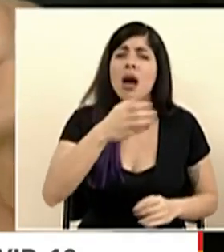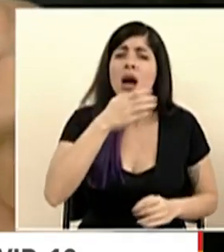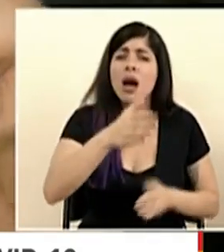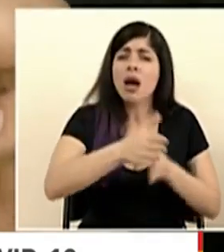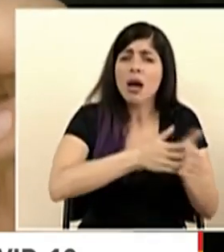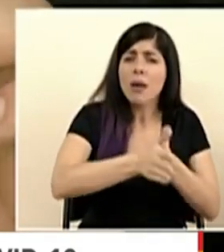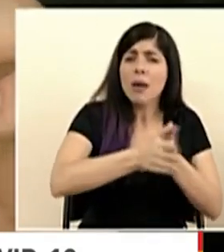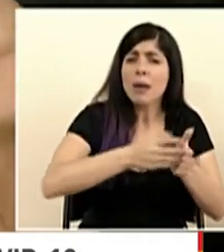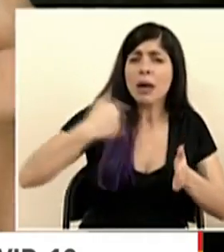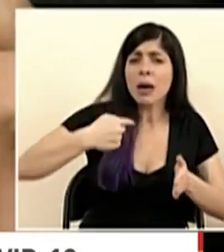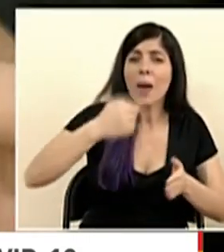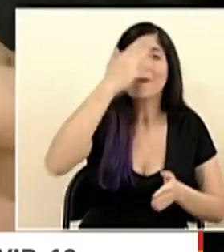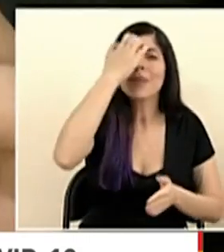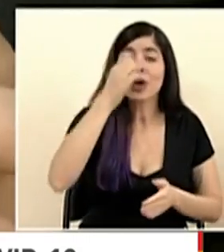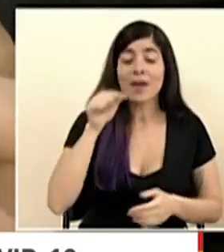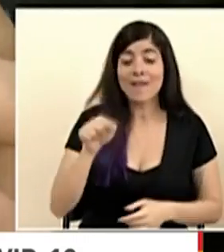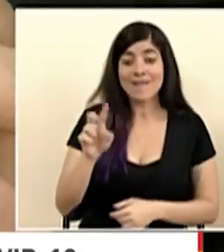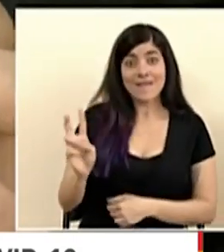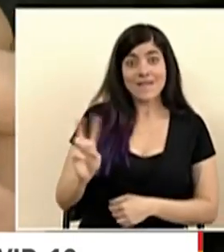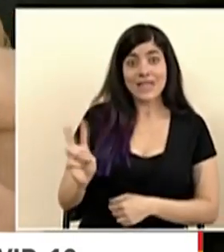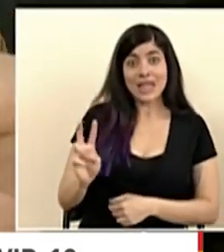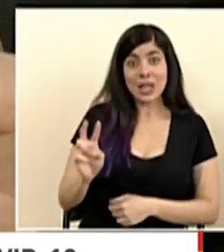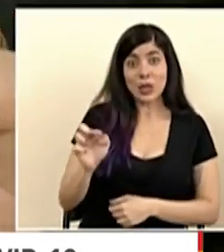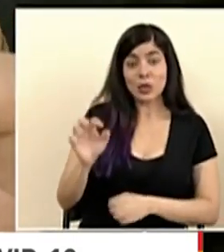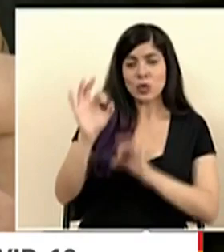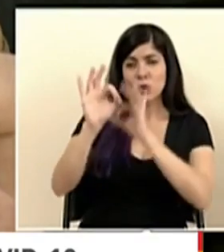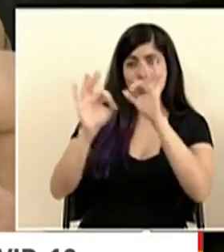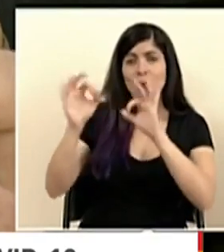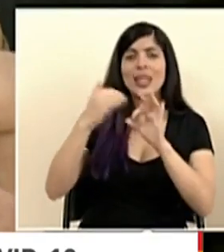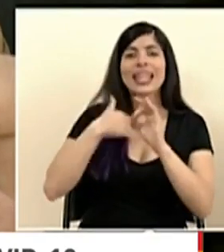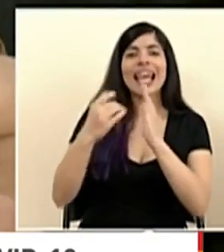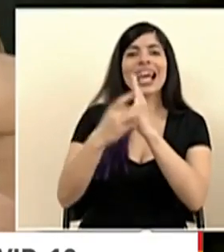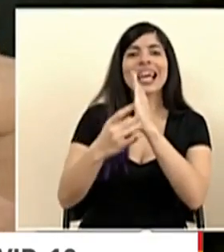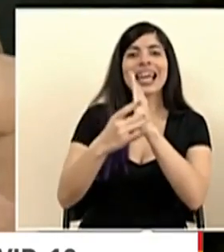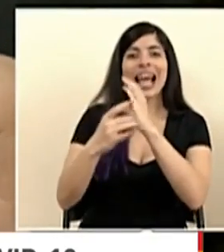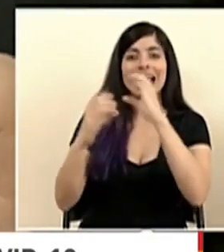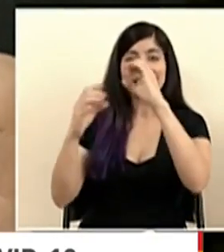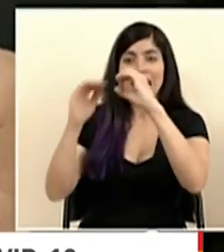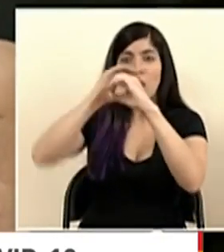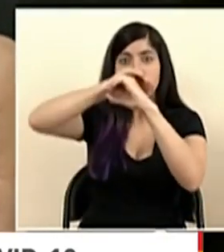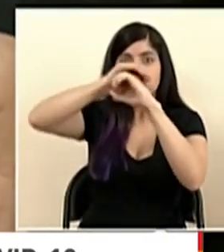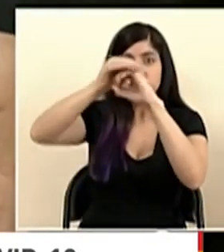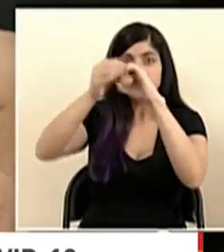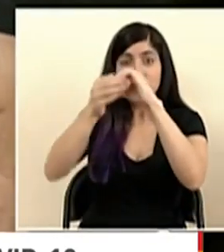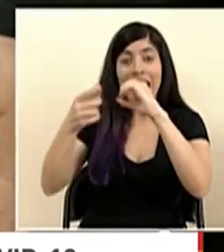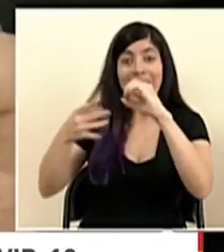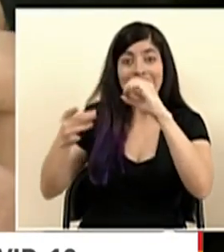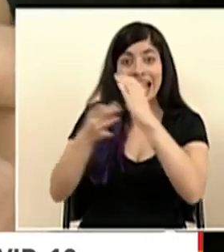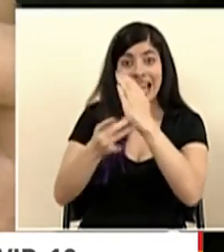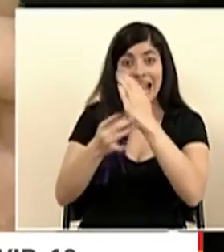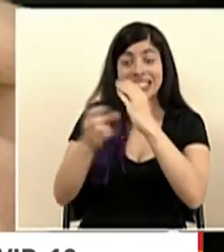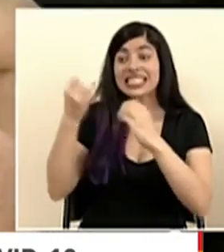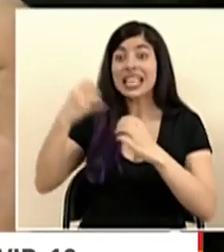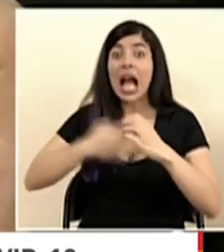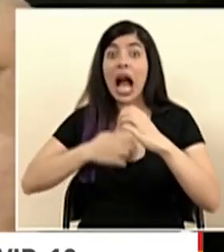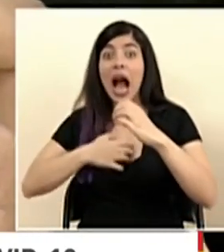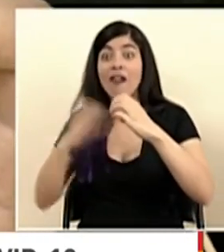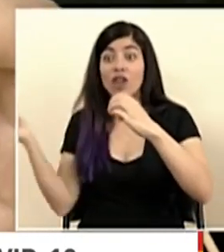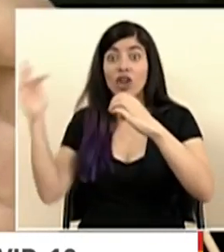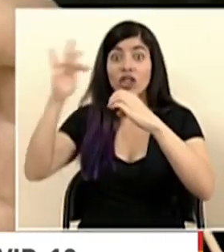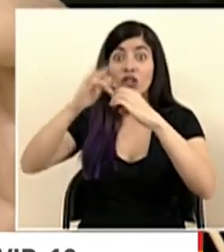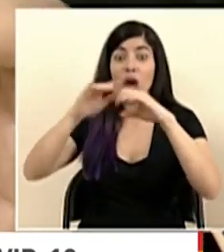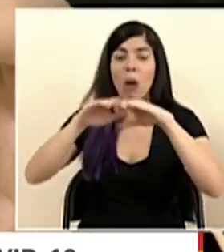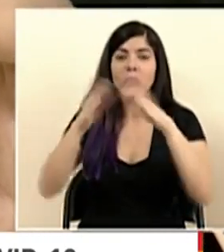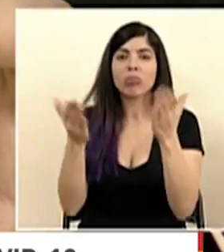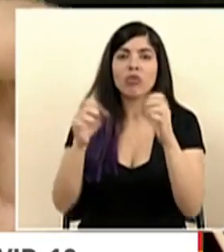las manos. El virus tiene lípidos en su membrana y si los ponemos en contacto con detergentes se rompe. Pues eso es exactamente